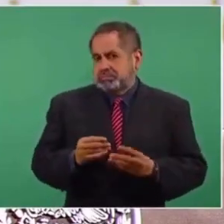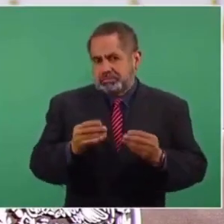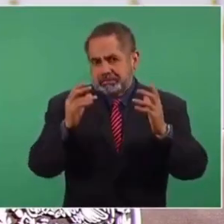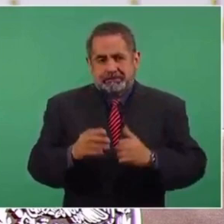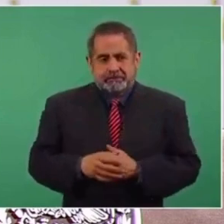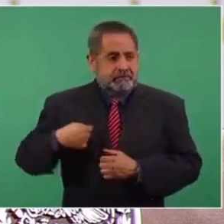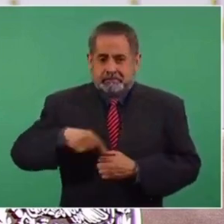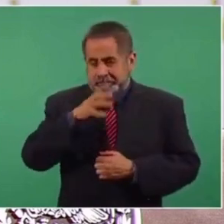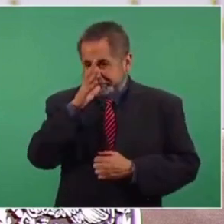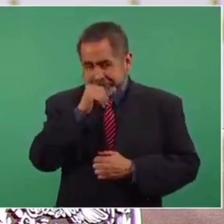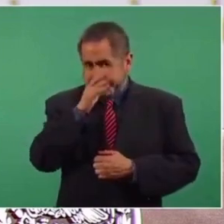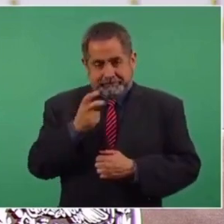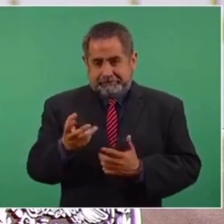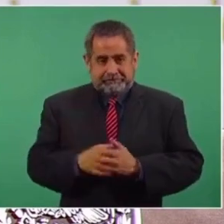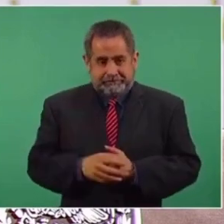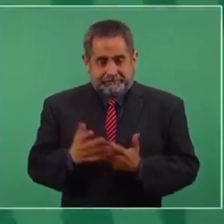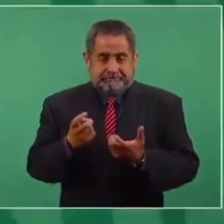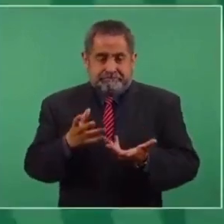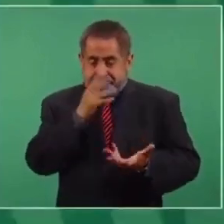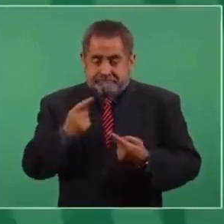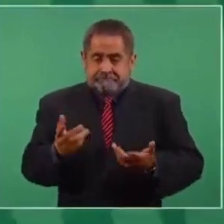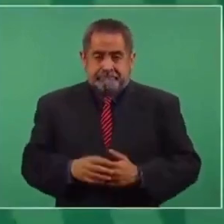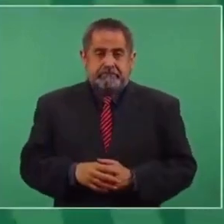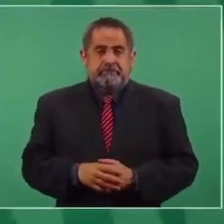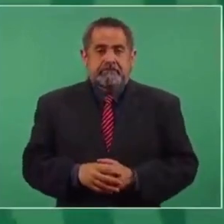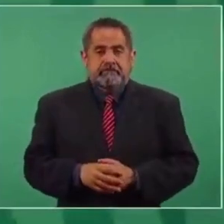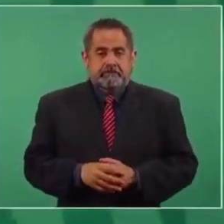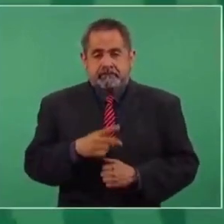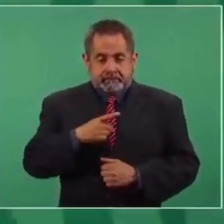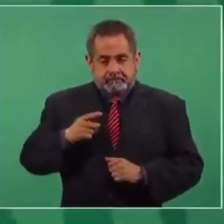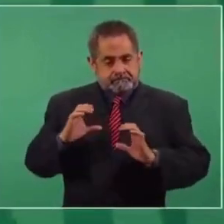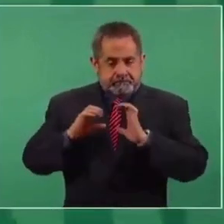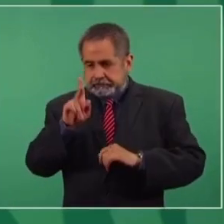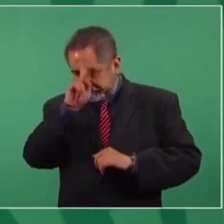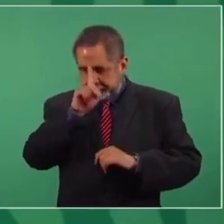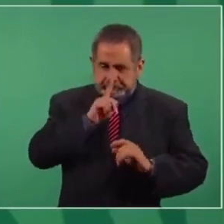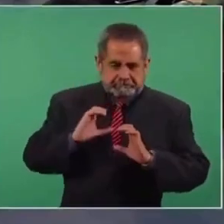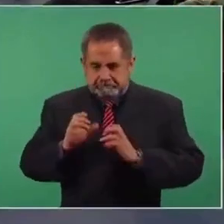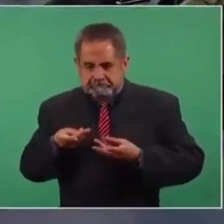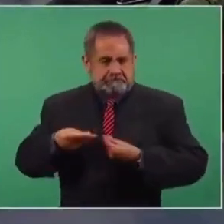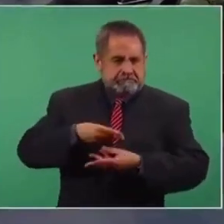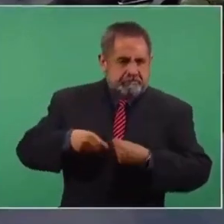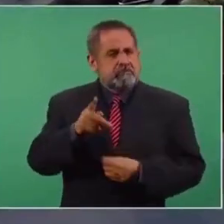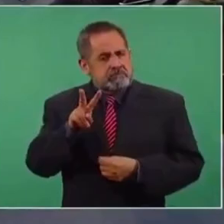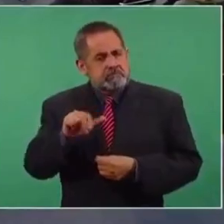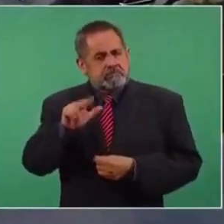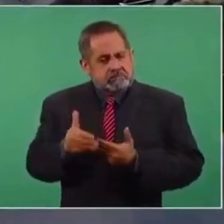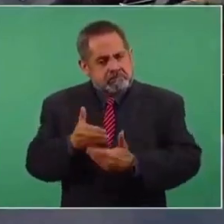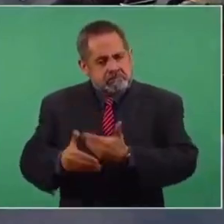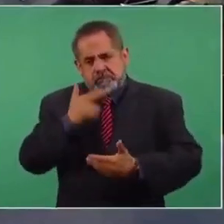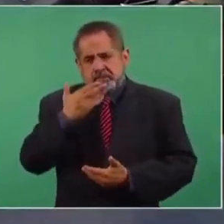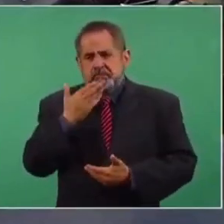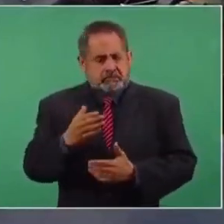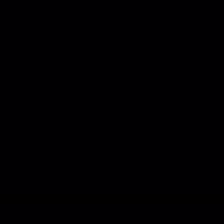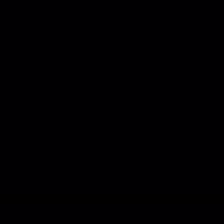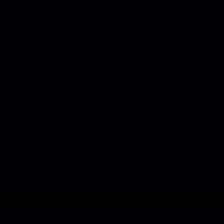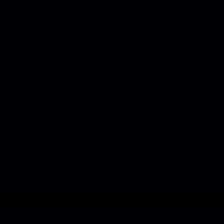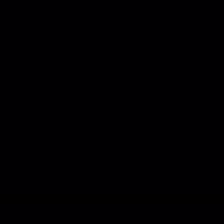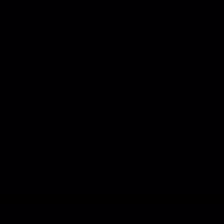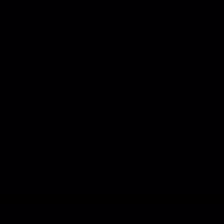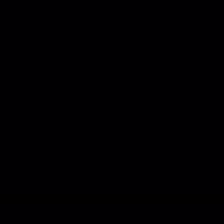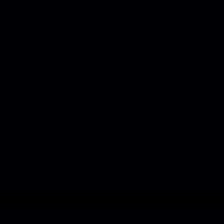Entonces, nosotros no podemos actuar así, actuar con prudencia, pero vamos saliendo, vamos avanzando, van bien las cosas.